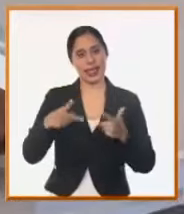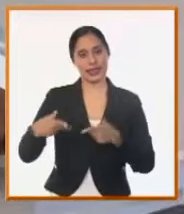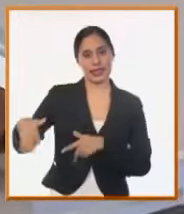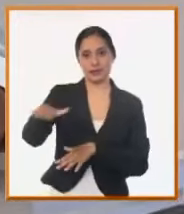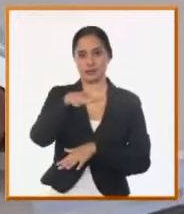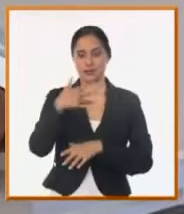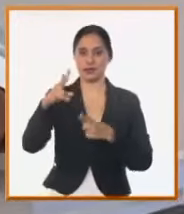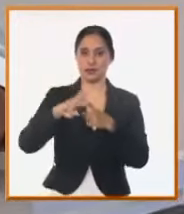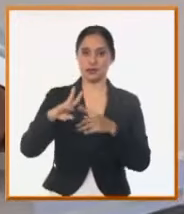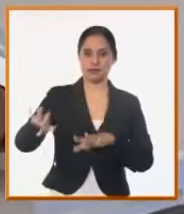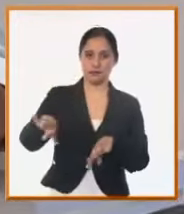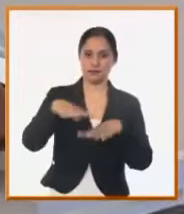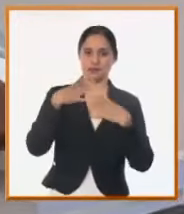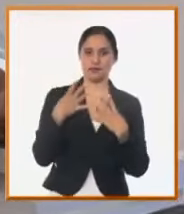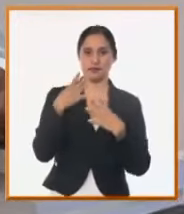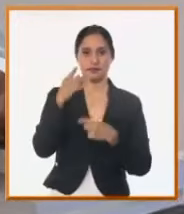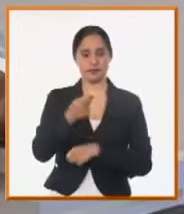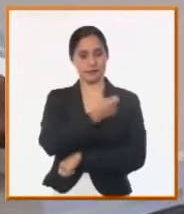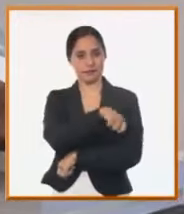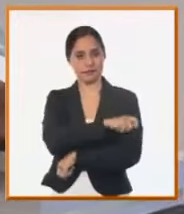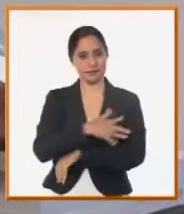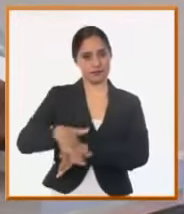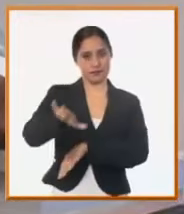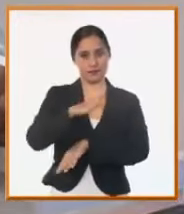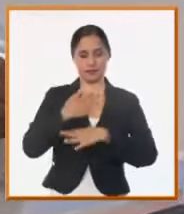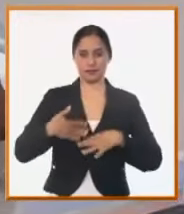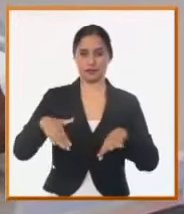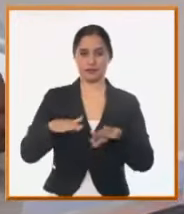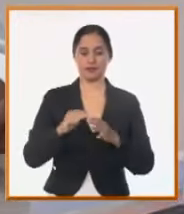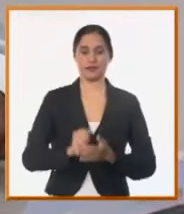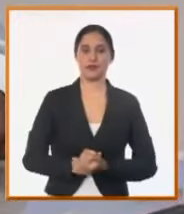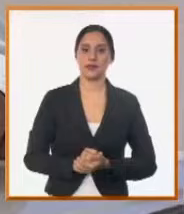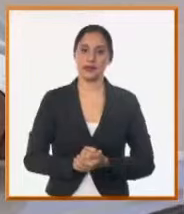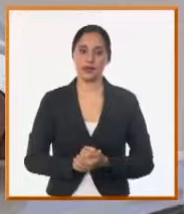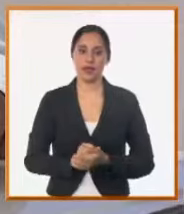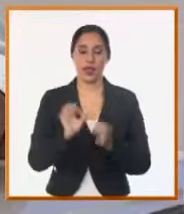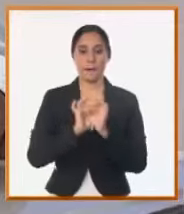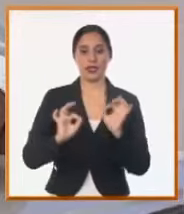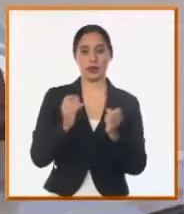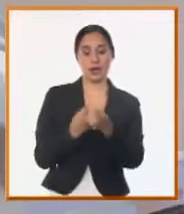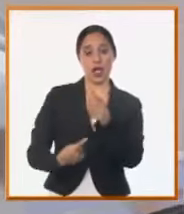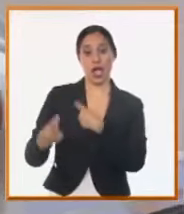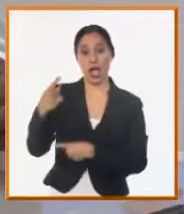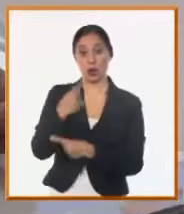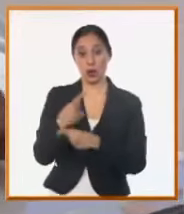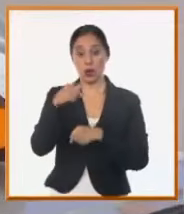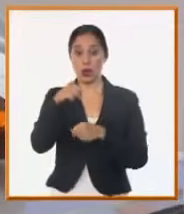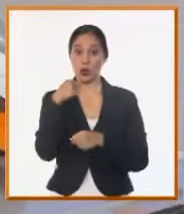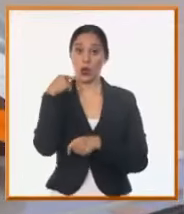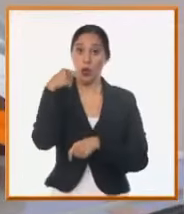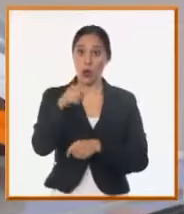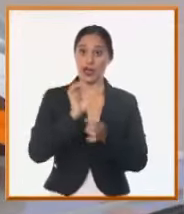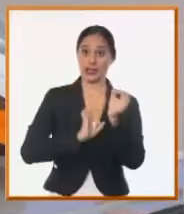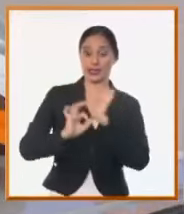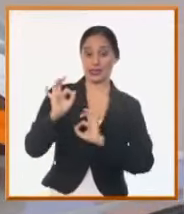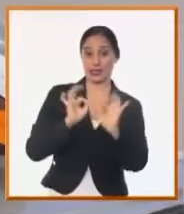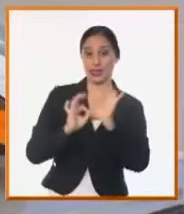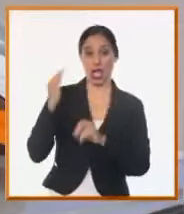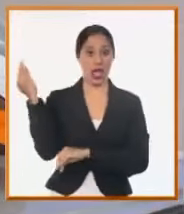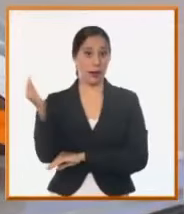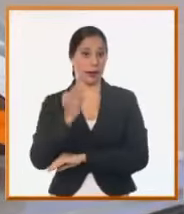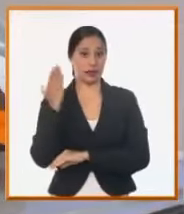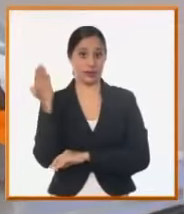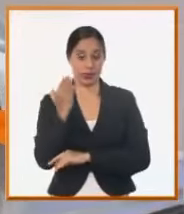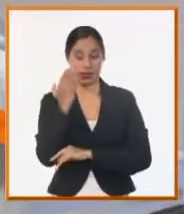a los televidentes y los televidentes de la mesa redonda. Los principales indicadores de saneamiento ambiental que se gestionan